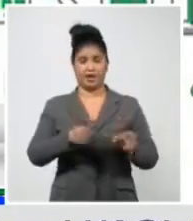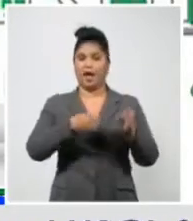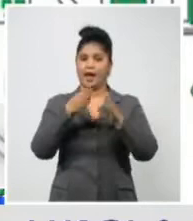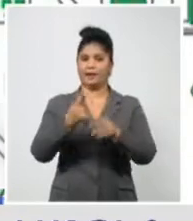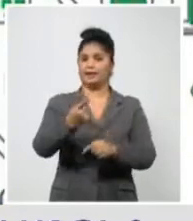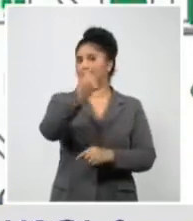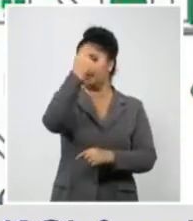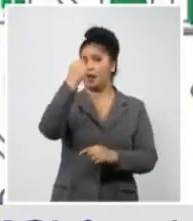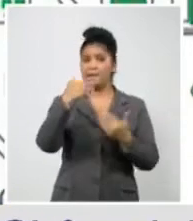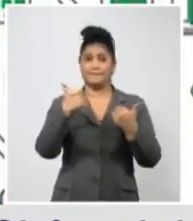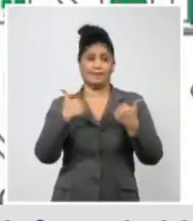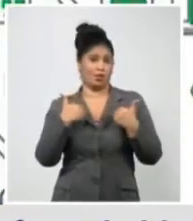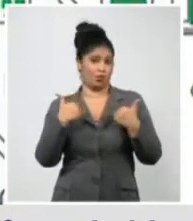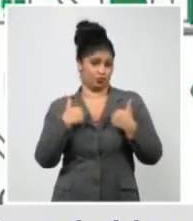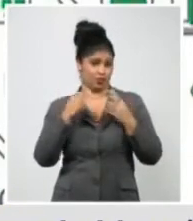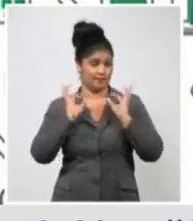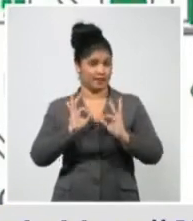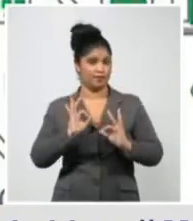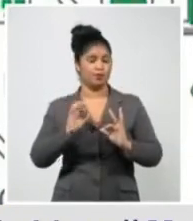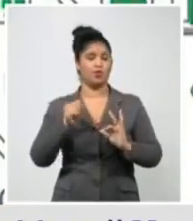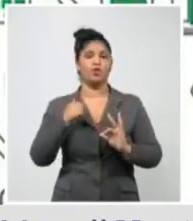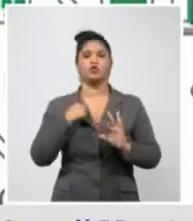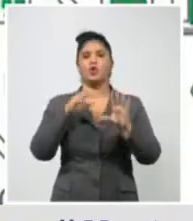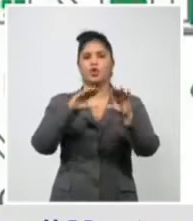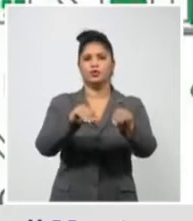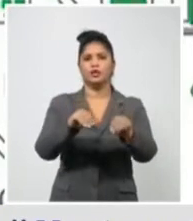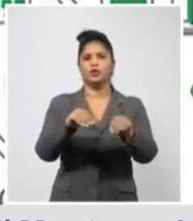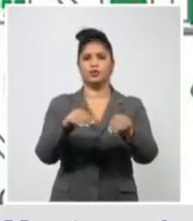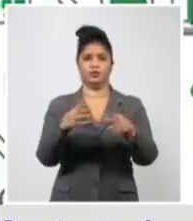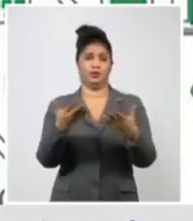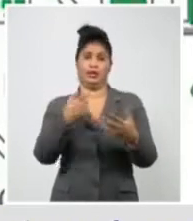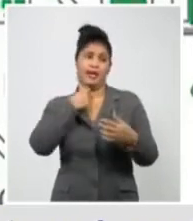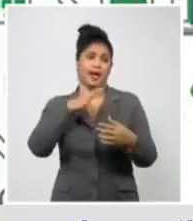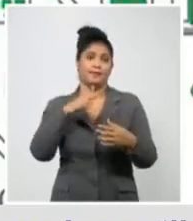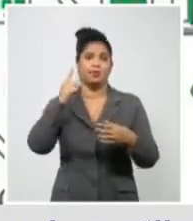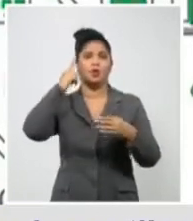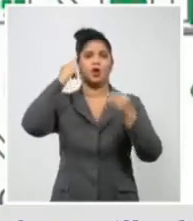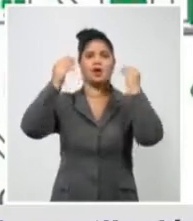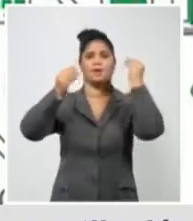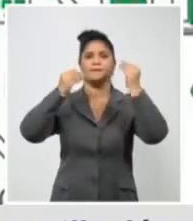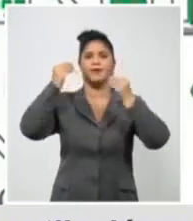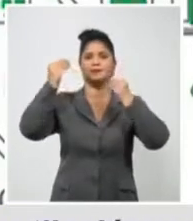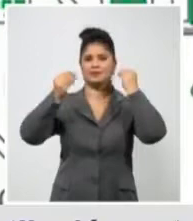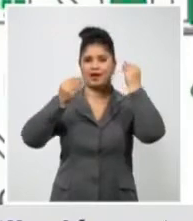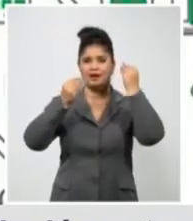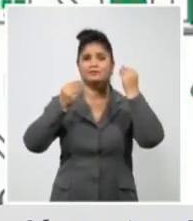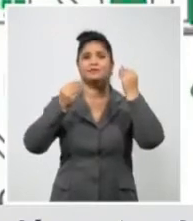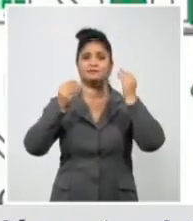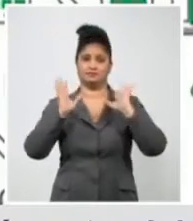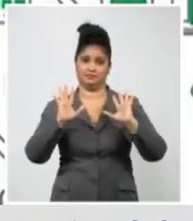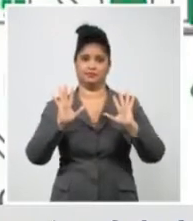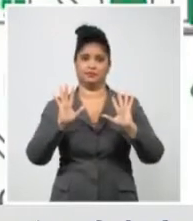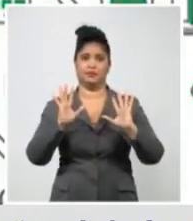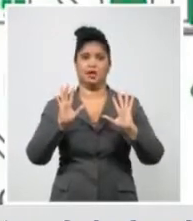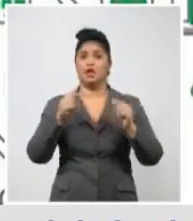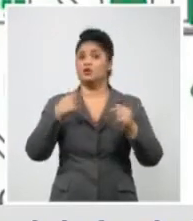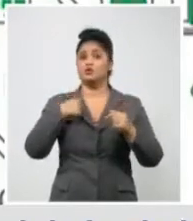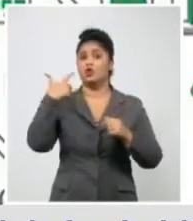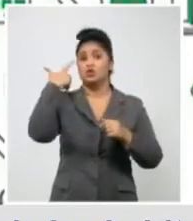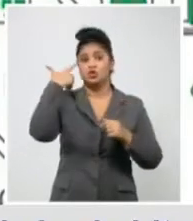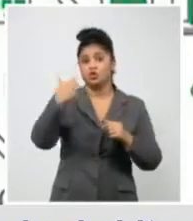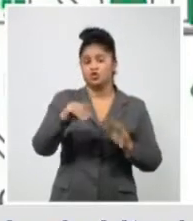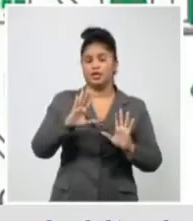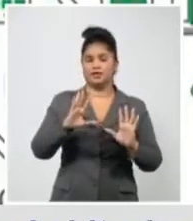mencionado, yo sería, pensaría siempre, posiblemente yo tengo ya la variante en el país. De hecho,